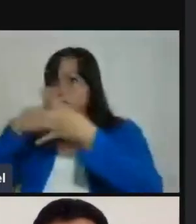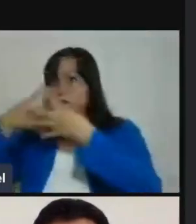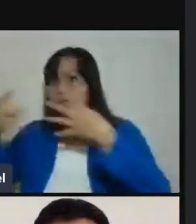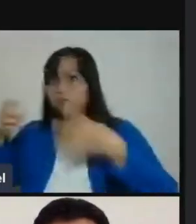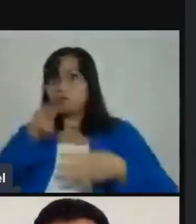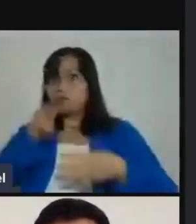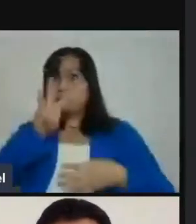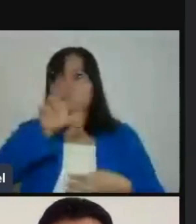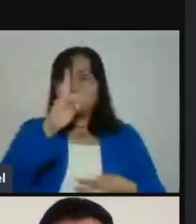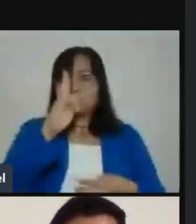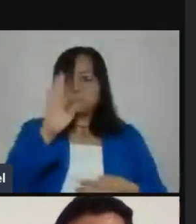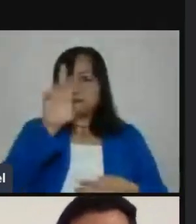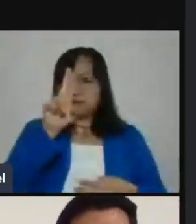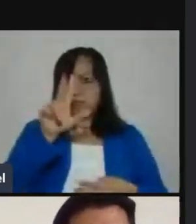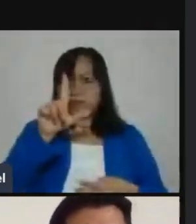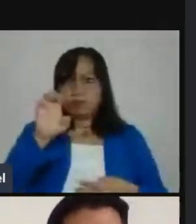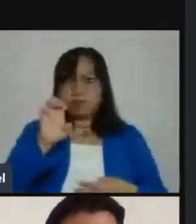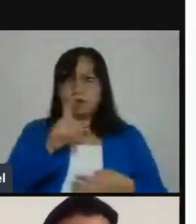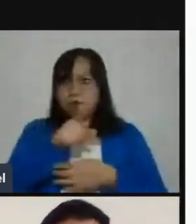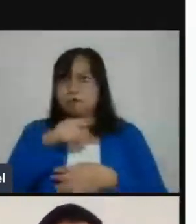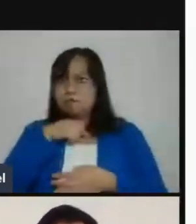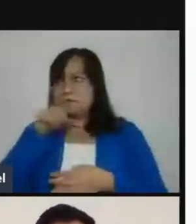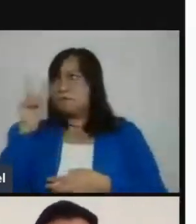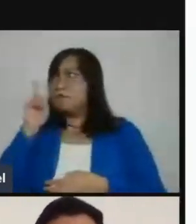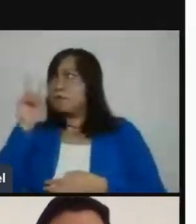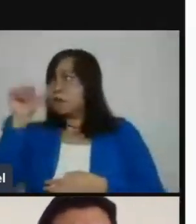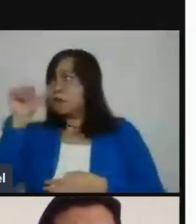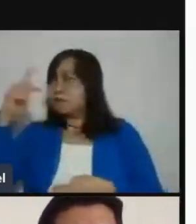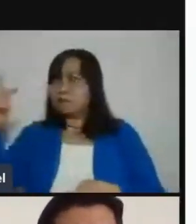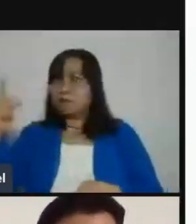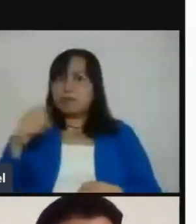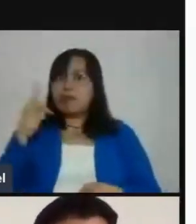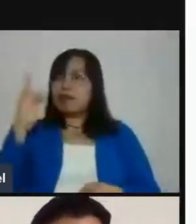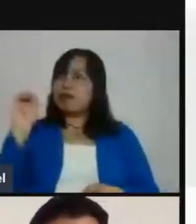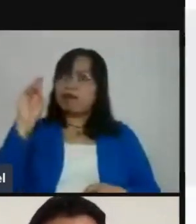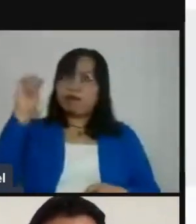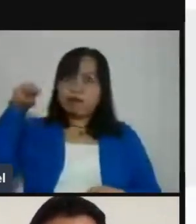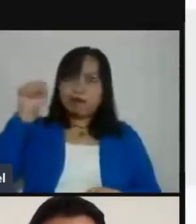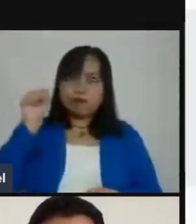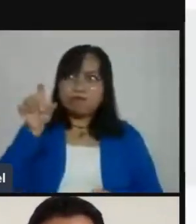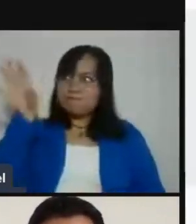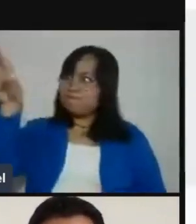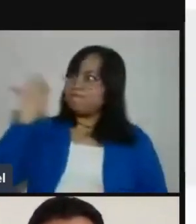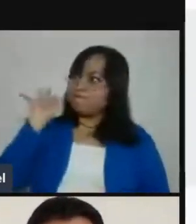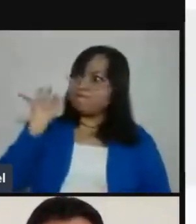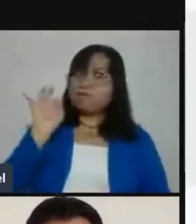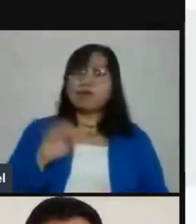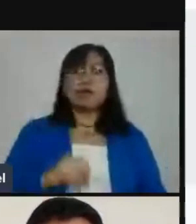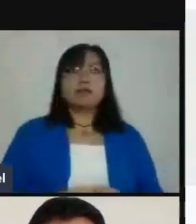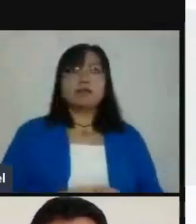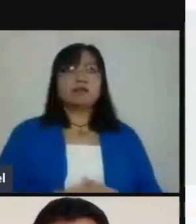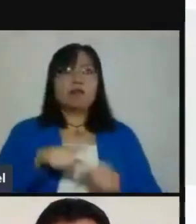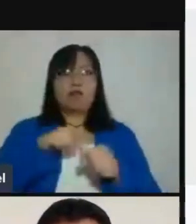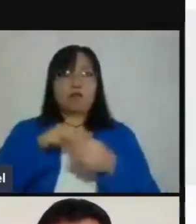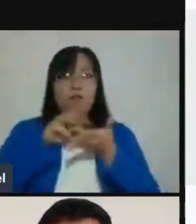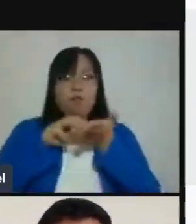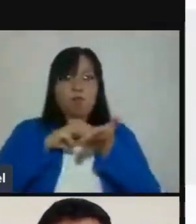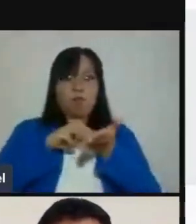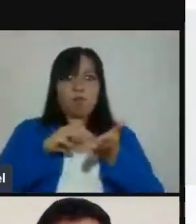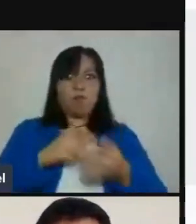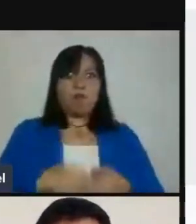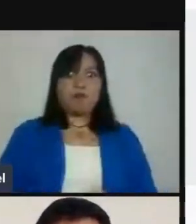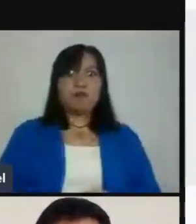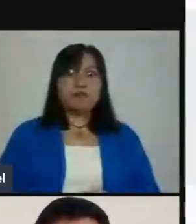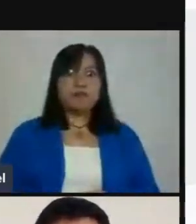formularios de Google. Si nosotros entramos a esa página, nos va a abrir, en su caso, me